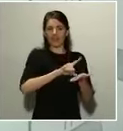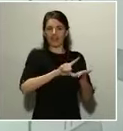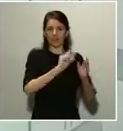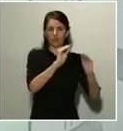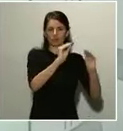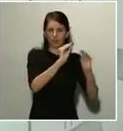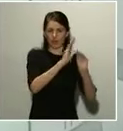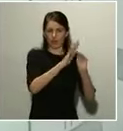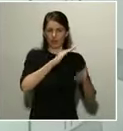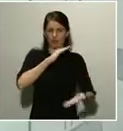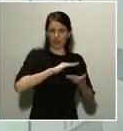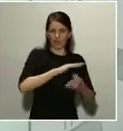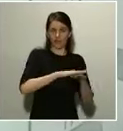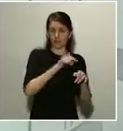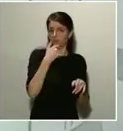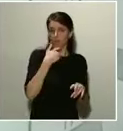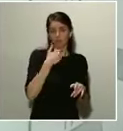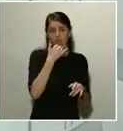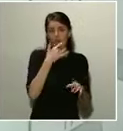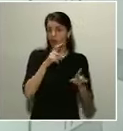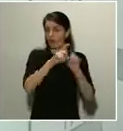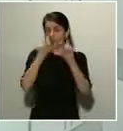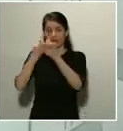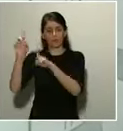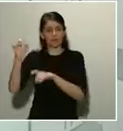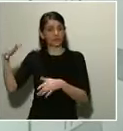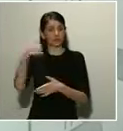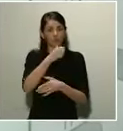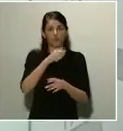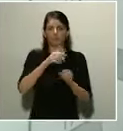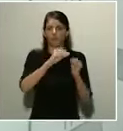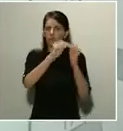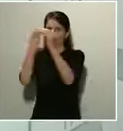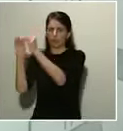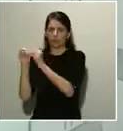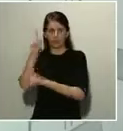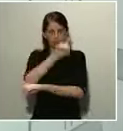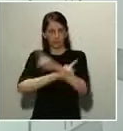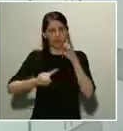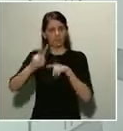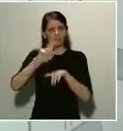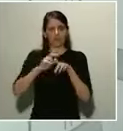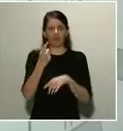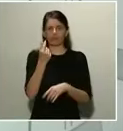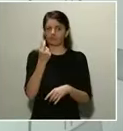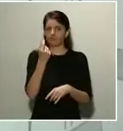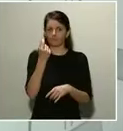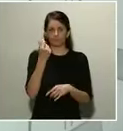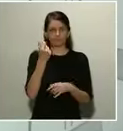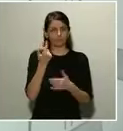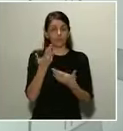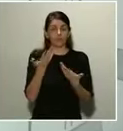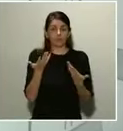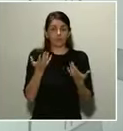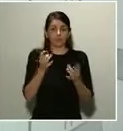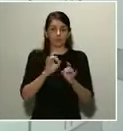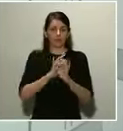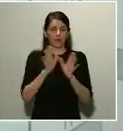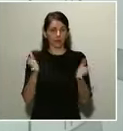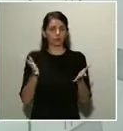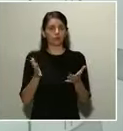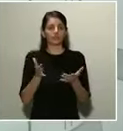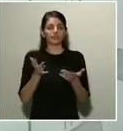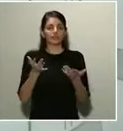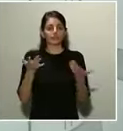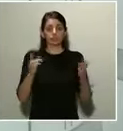problema de liquidez que tienen todas nuestras empresas. En ese sentido, como cualquier otra empresa, se puede acoger a las